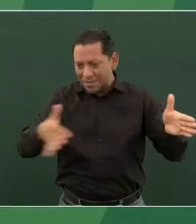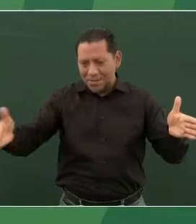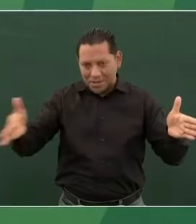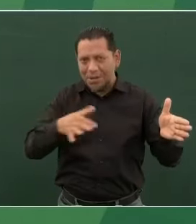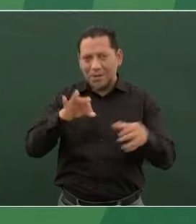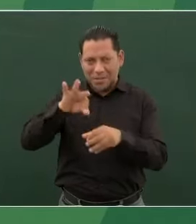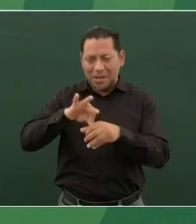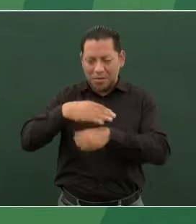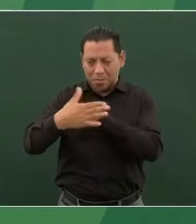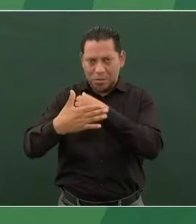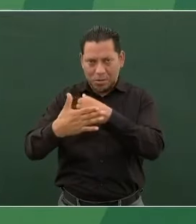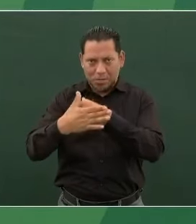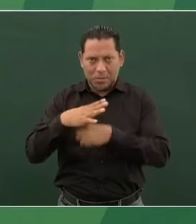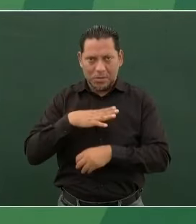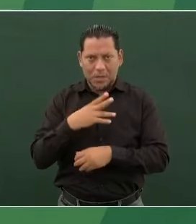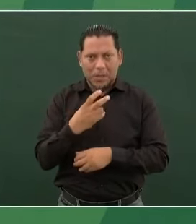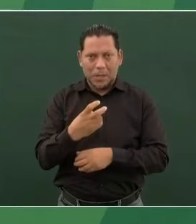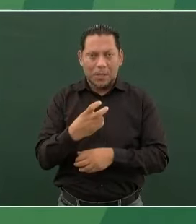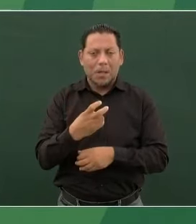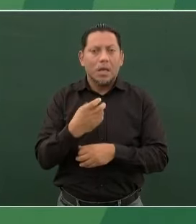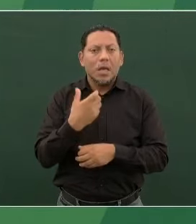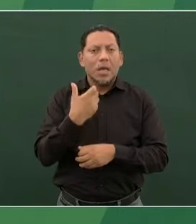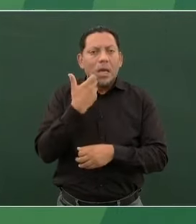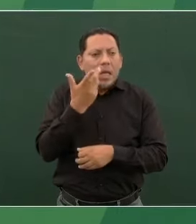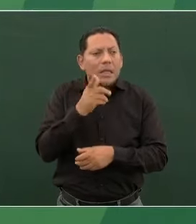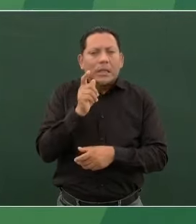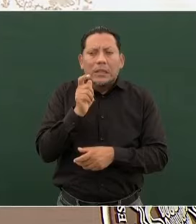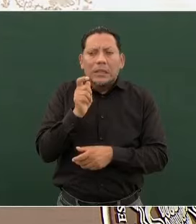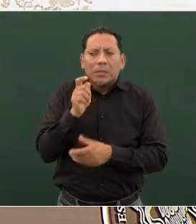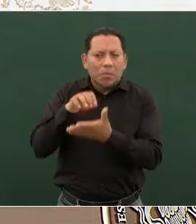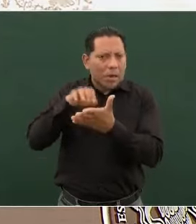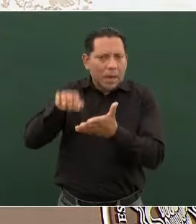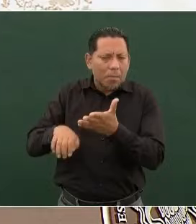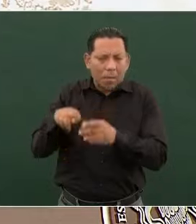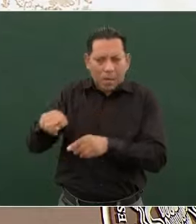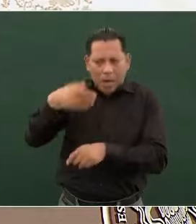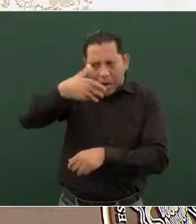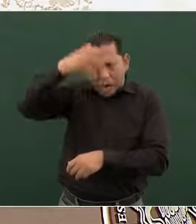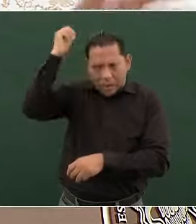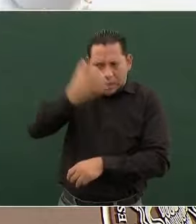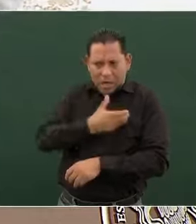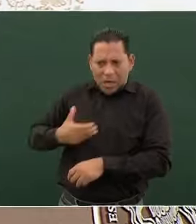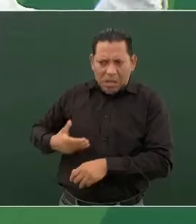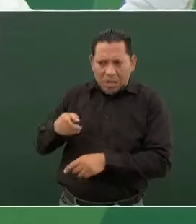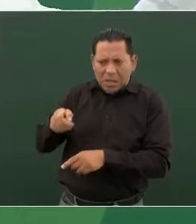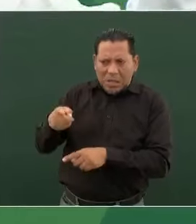de un candidato o de una candidata?